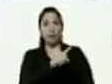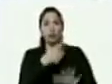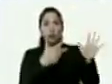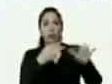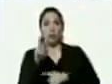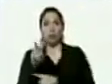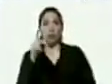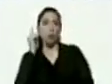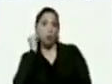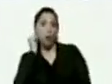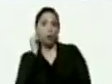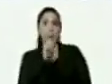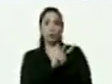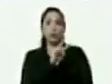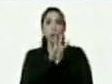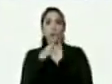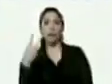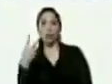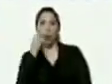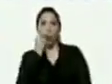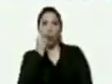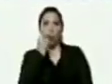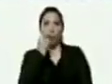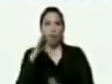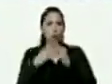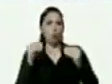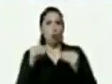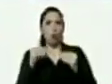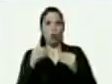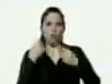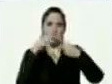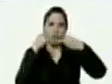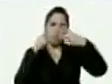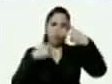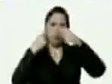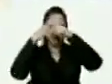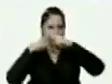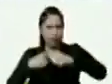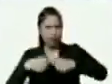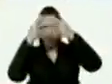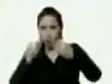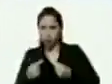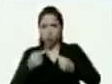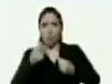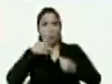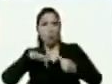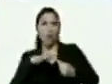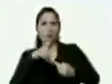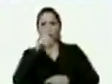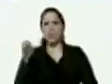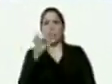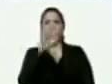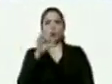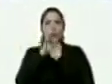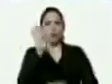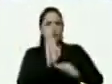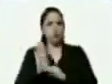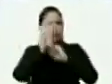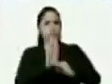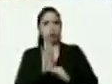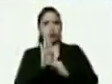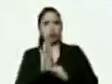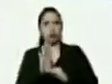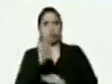y tenemos 242 hombres toda esta distribución poblacional presidente está 100% protegida por la